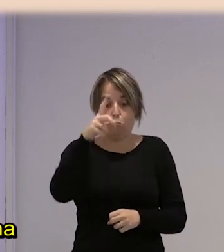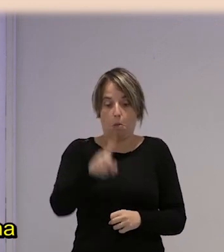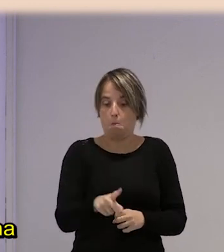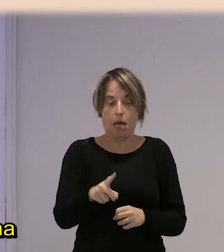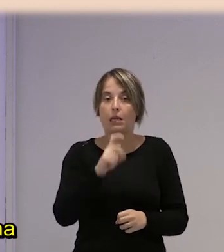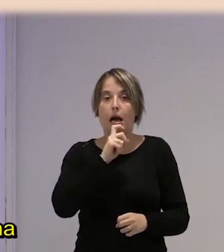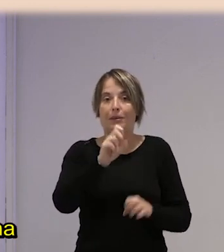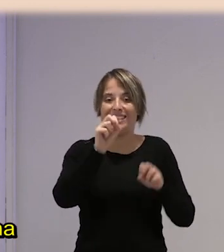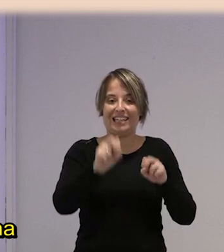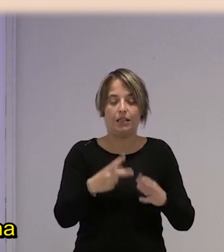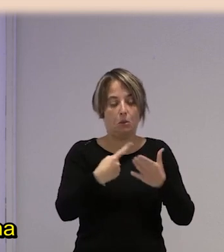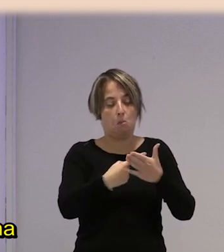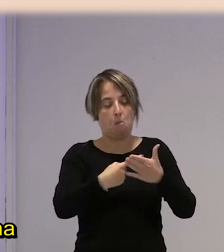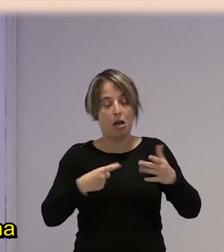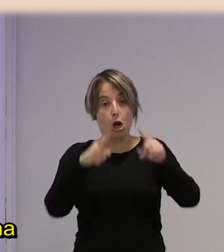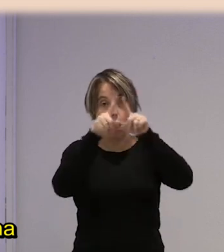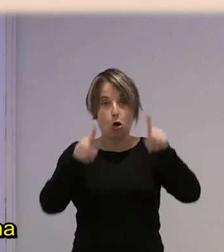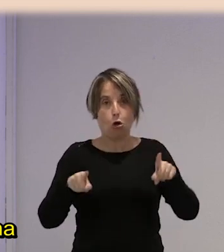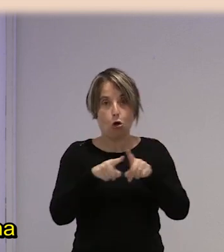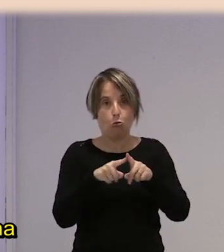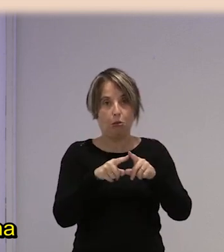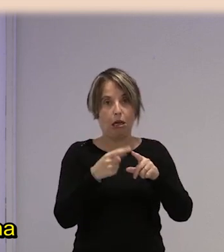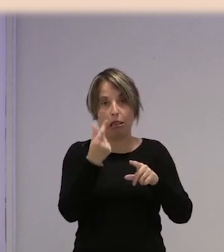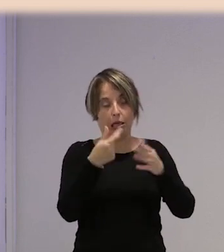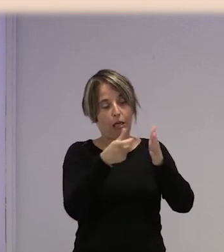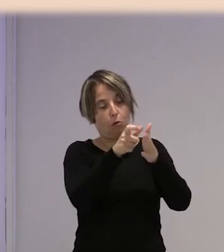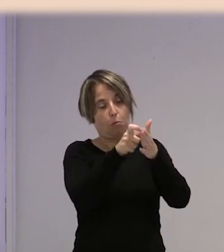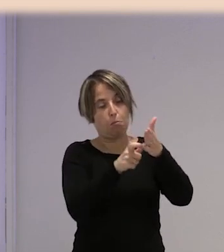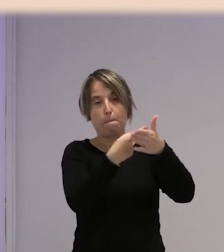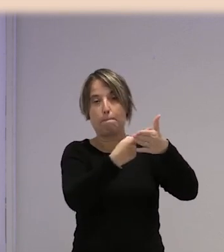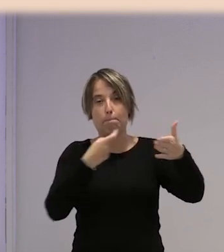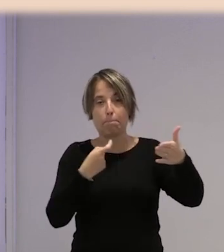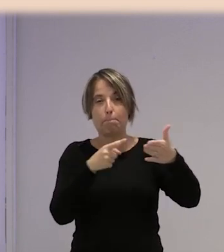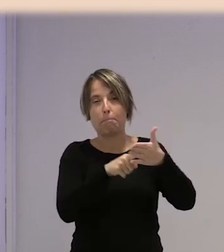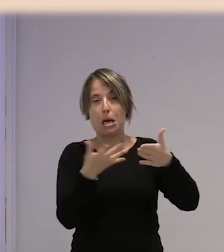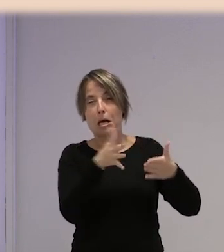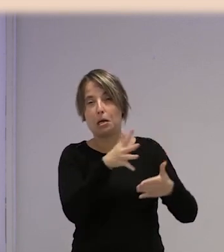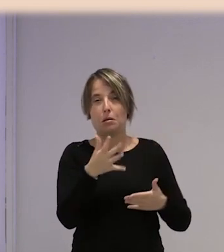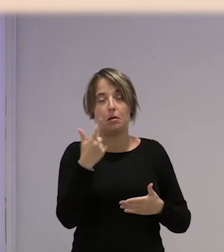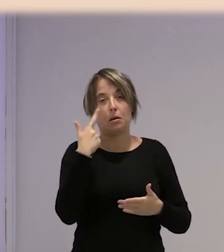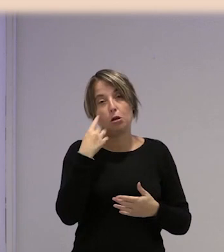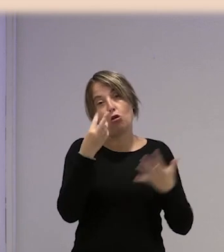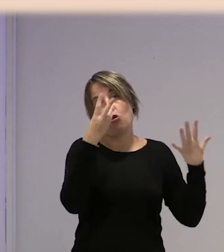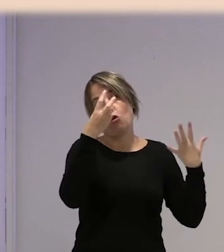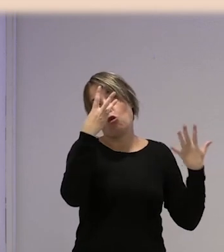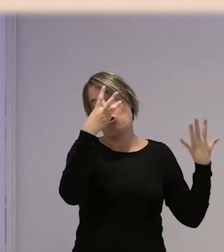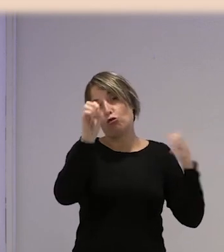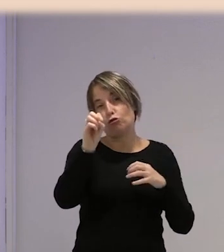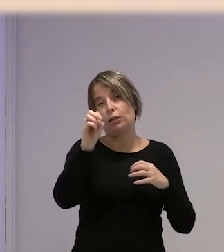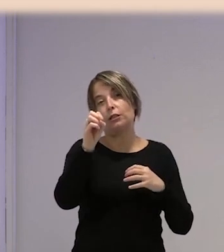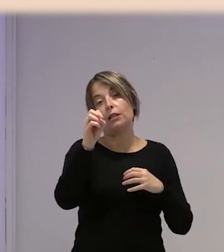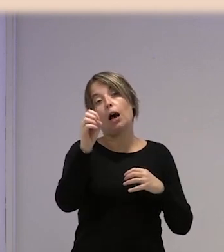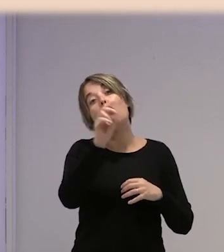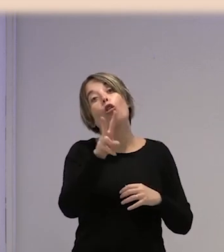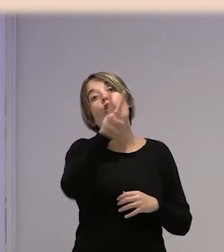de repente se les descuenta de la nómina, una cantidad que oscila entre a veces 80, decías, incluso